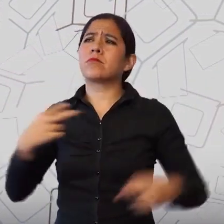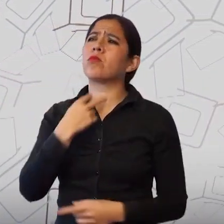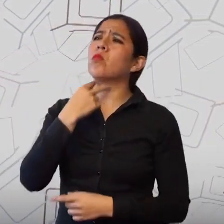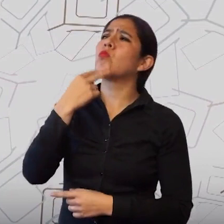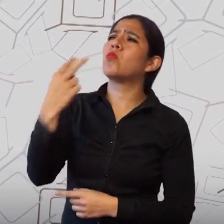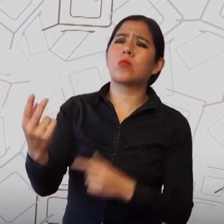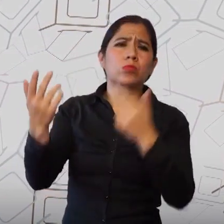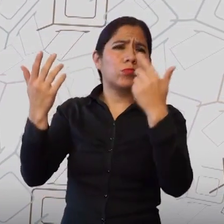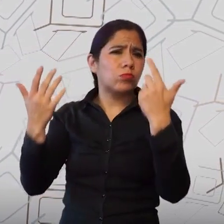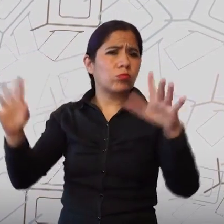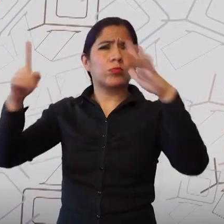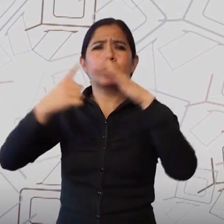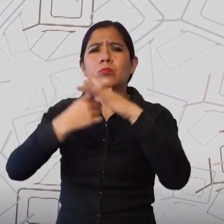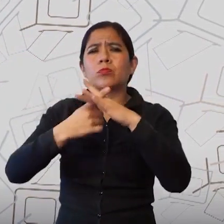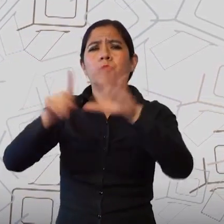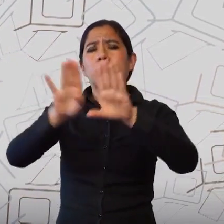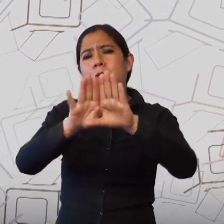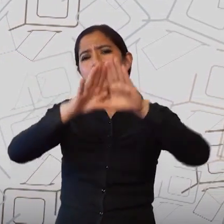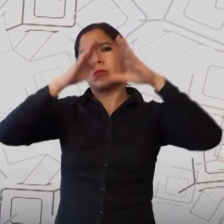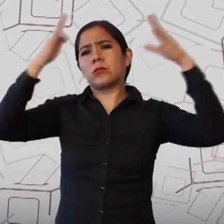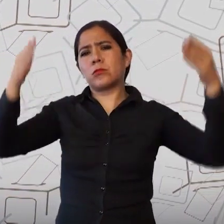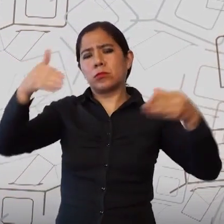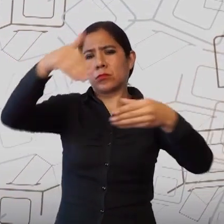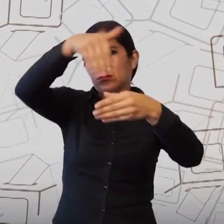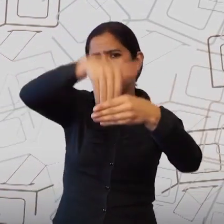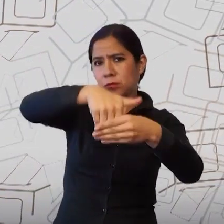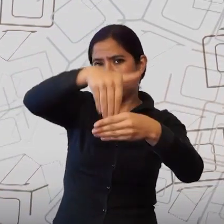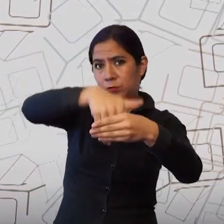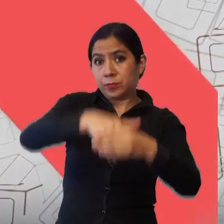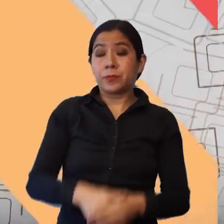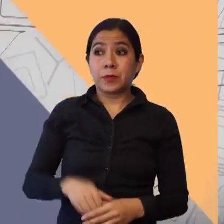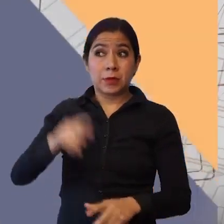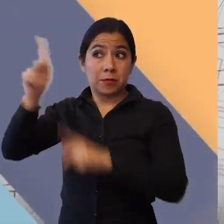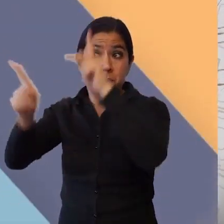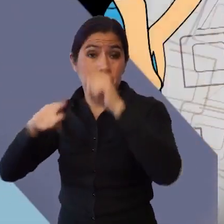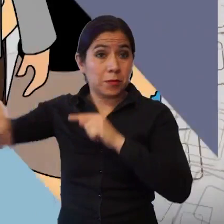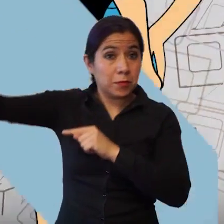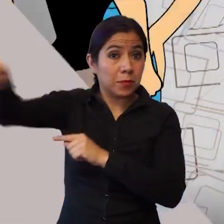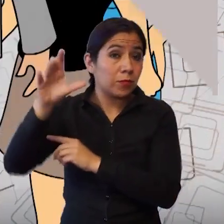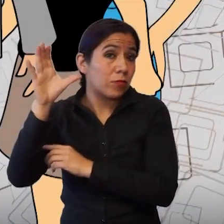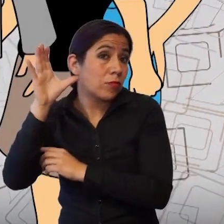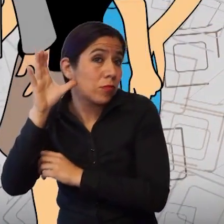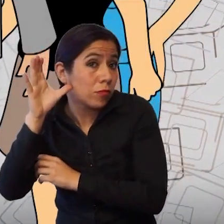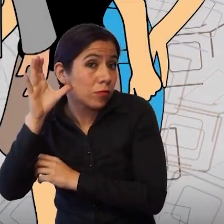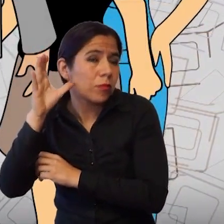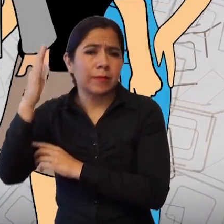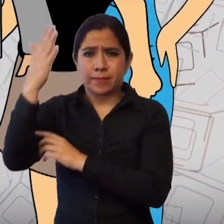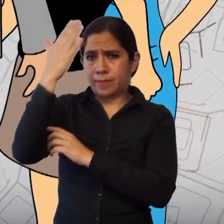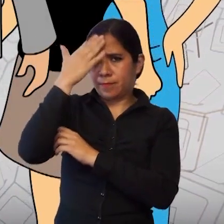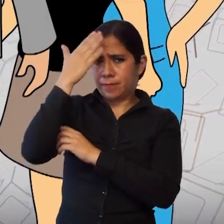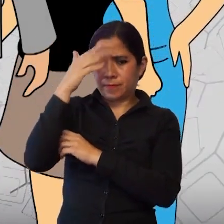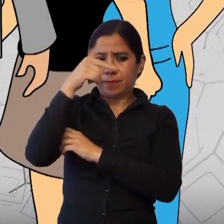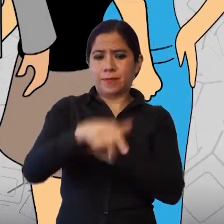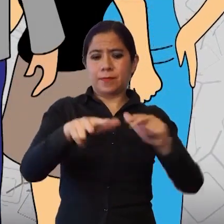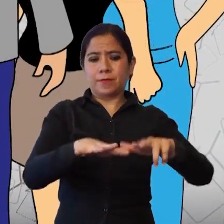se inicia la votación. Para que todos los ciudadanos presentes en el recinto electoral sepan